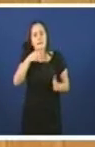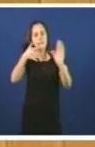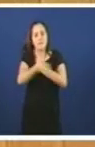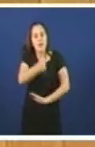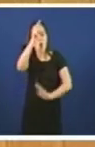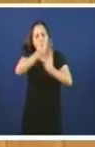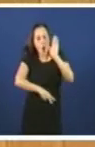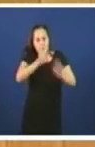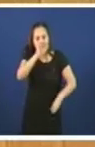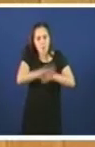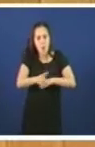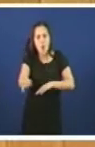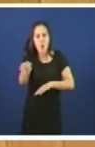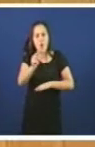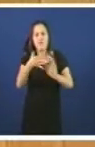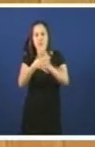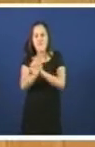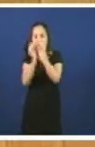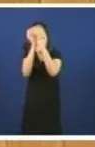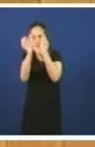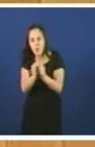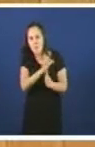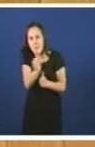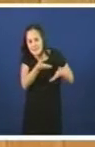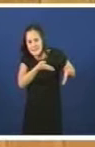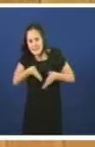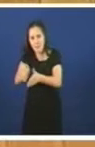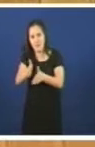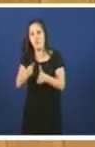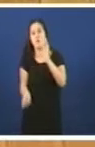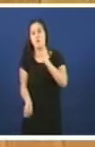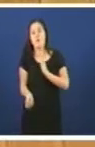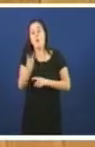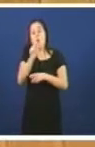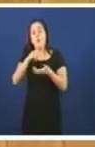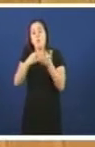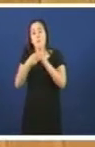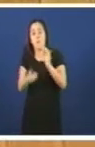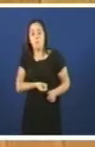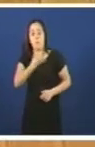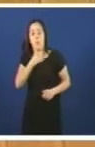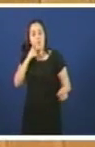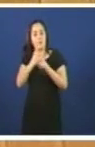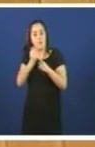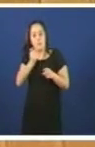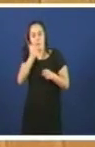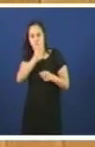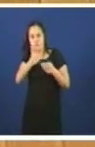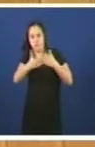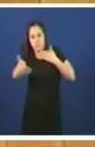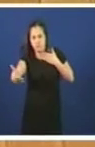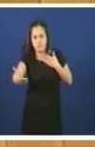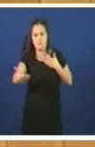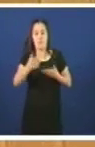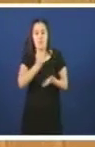documento marco, unha guía, un plan construído con vocación de aplicación ampla e duradeira no tempo. Un